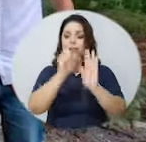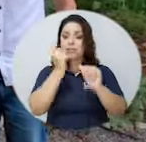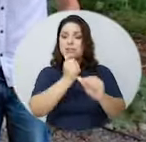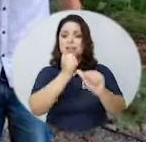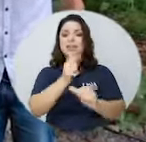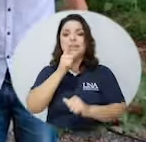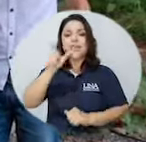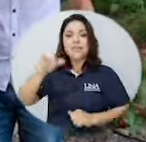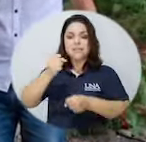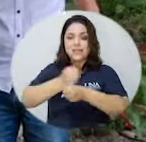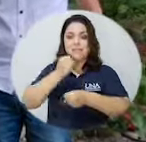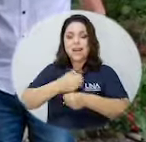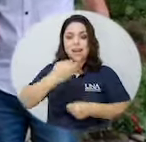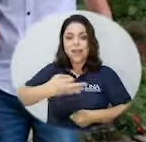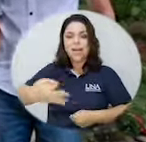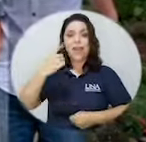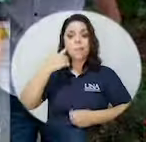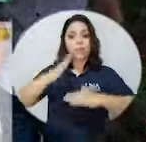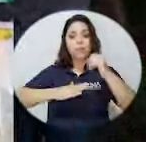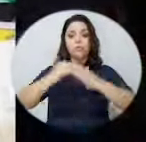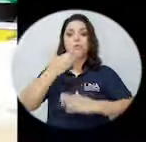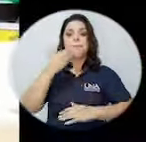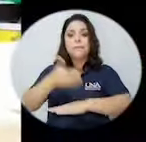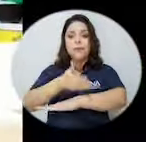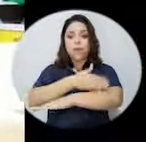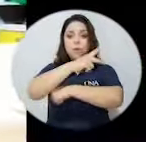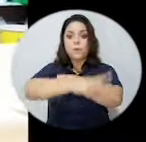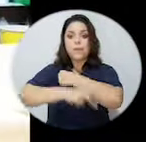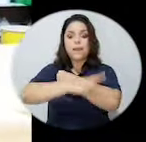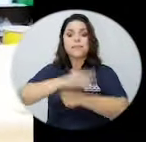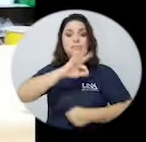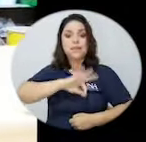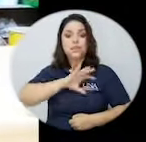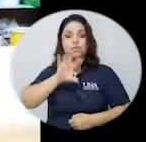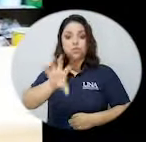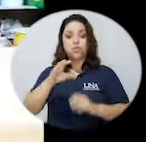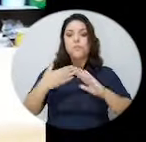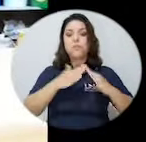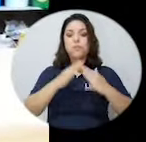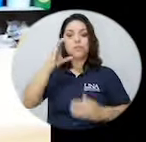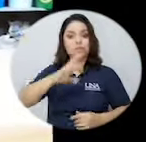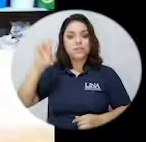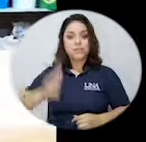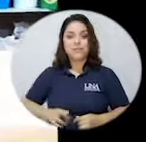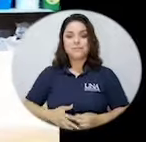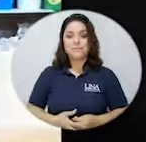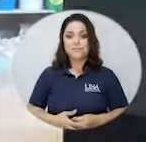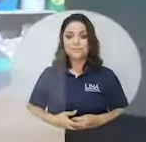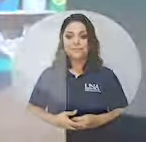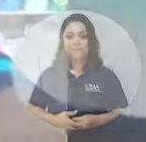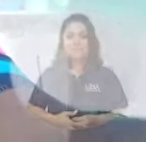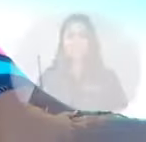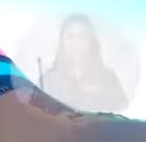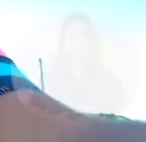seguir para quienes trabajan cada día por construir un mejor país para bien suyo y de la población de Costa Rica.